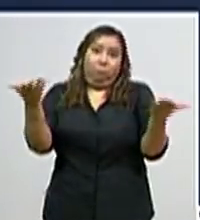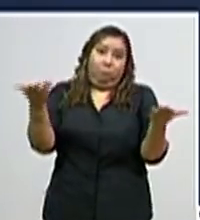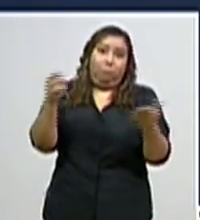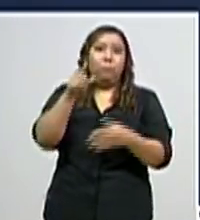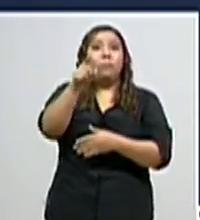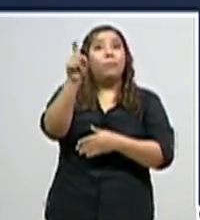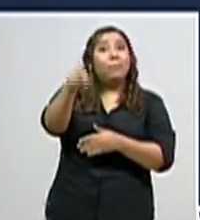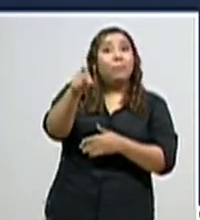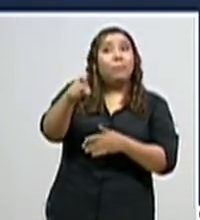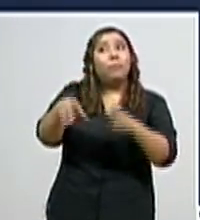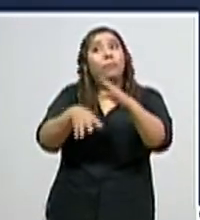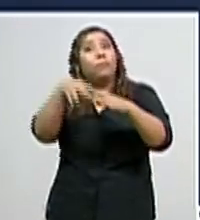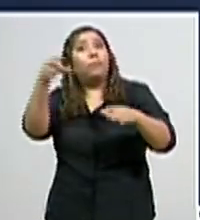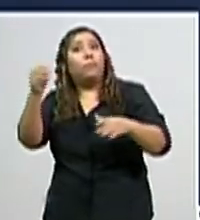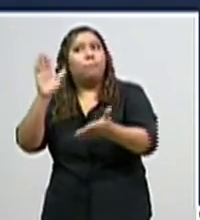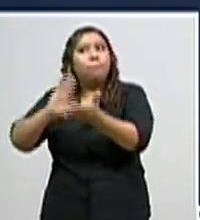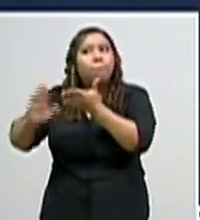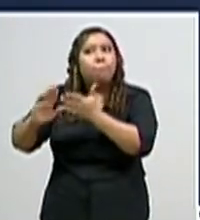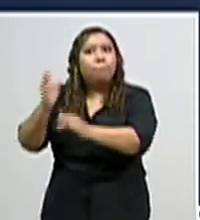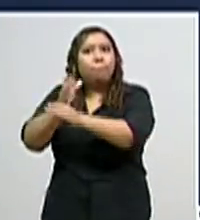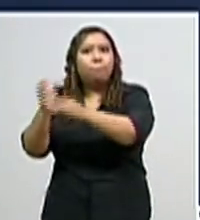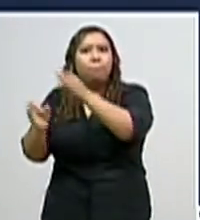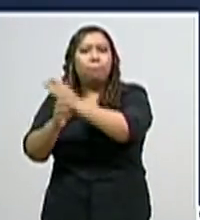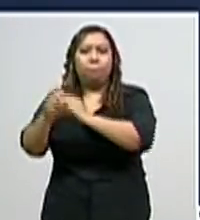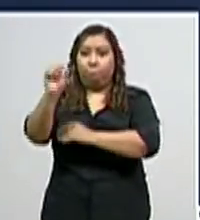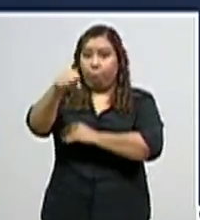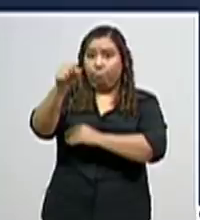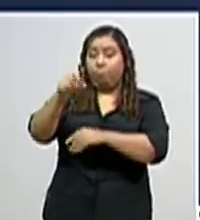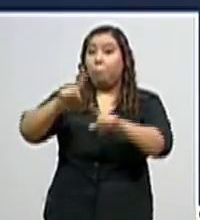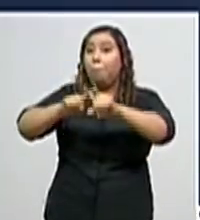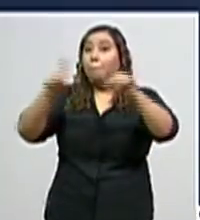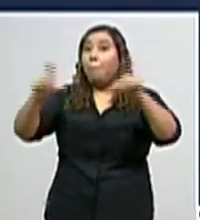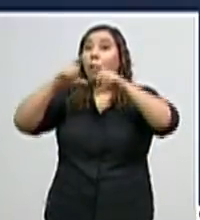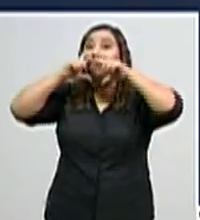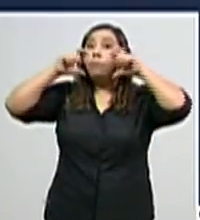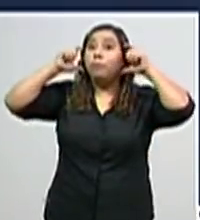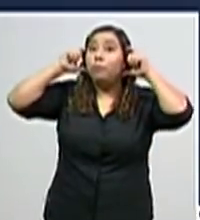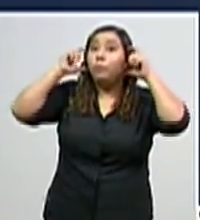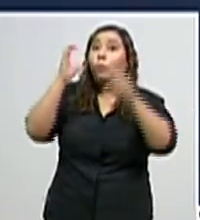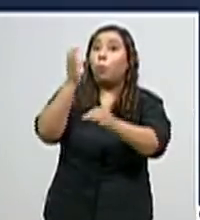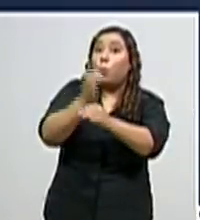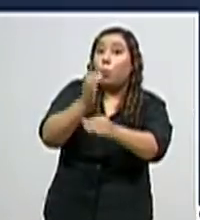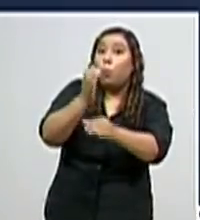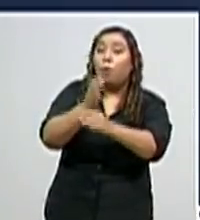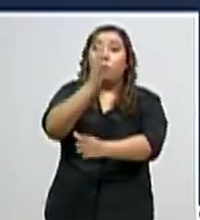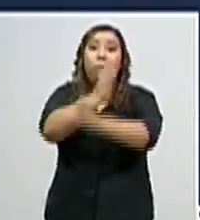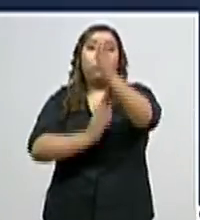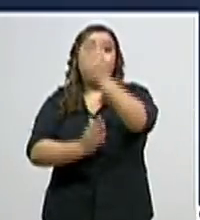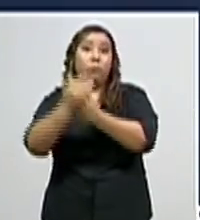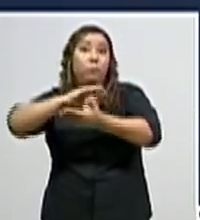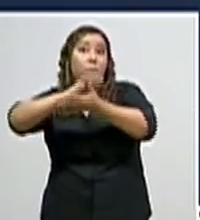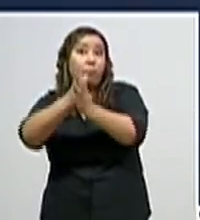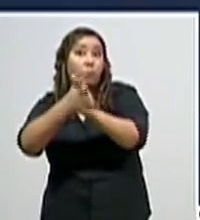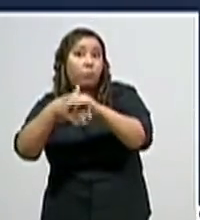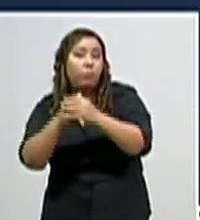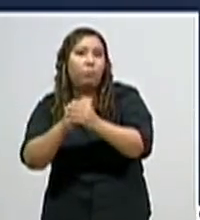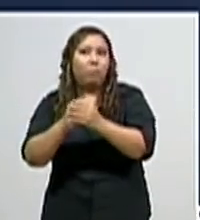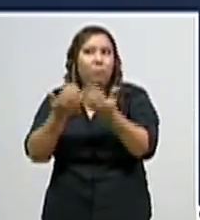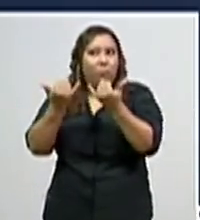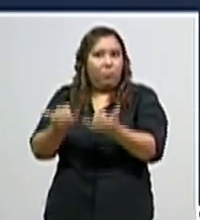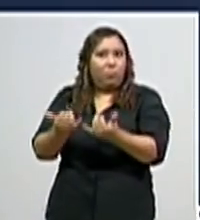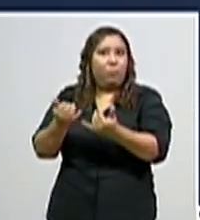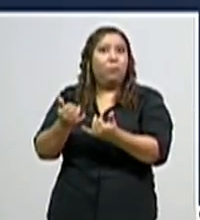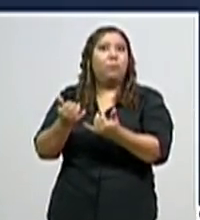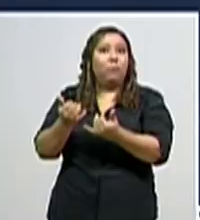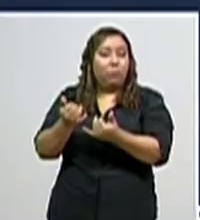necesita. Y cumplamos todas las medidas de bioseguridad, recordando que en este momento, el rumbo de la pandemia está